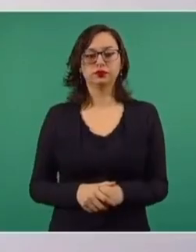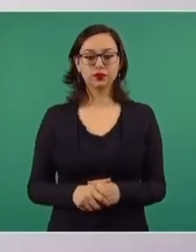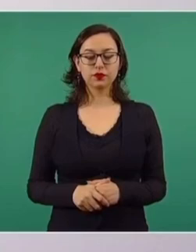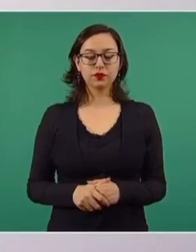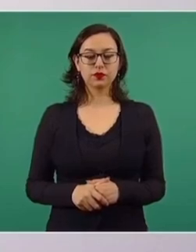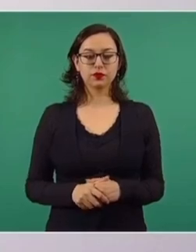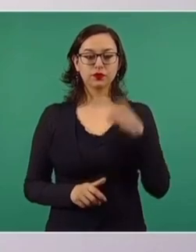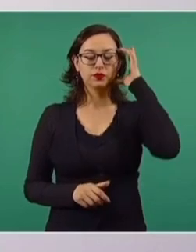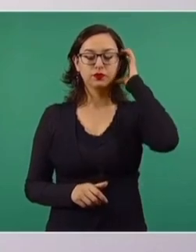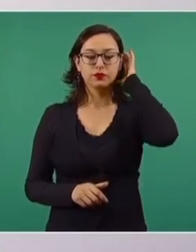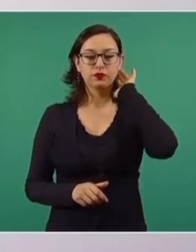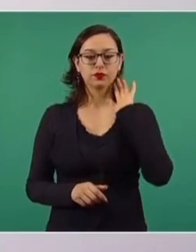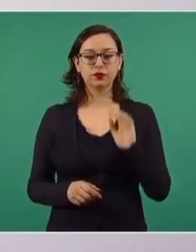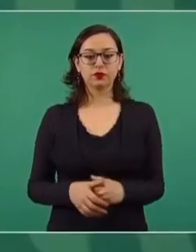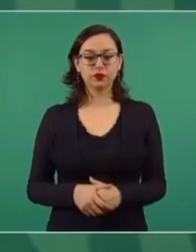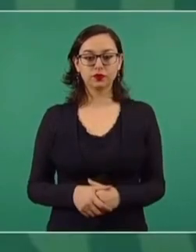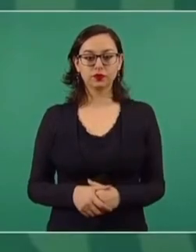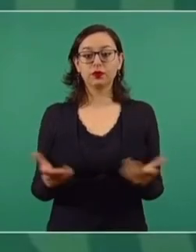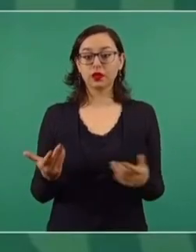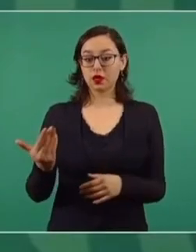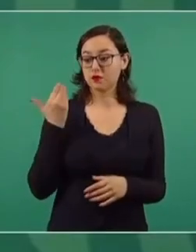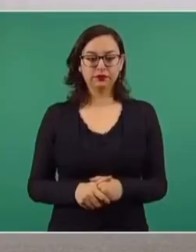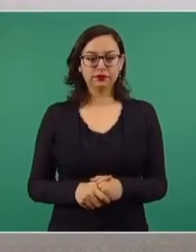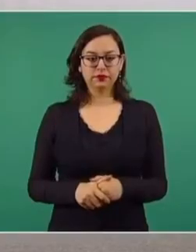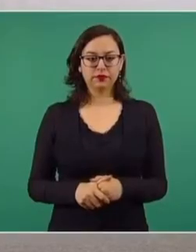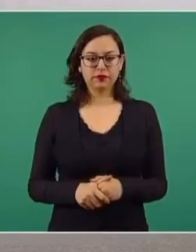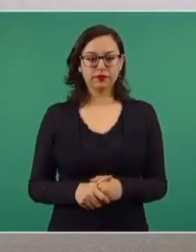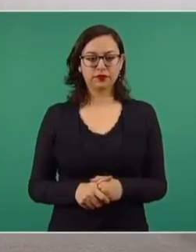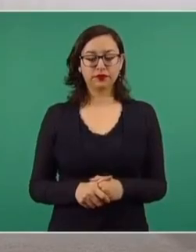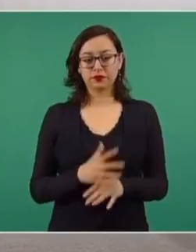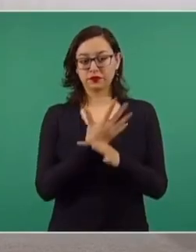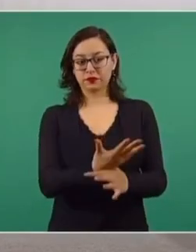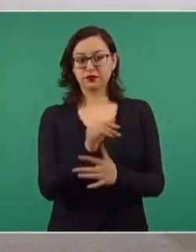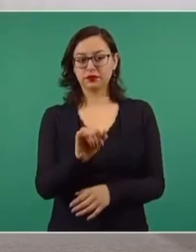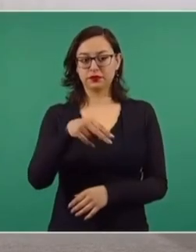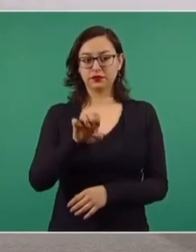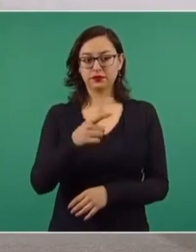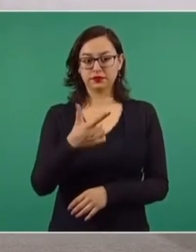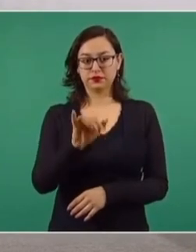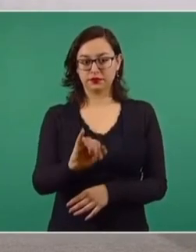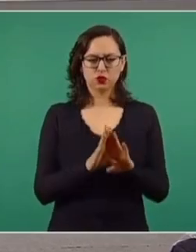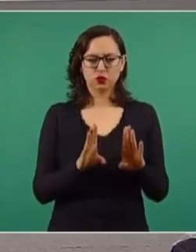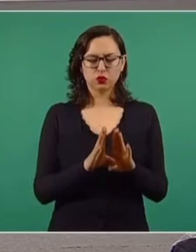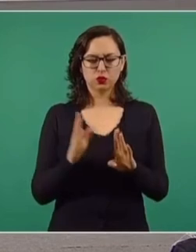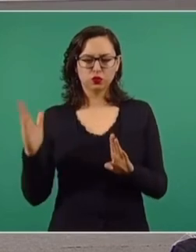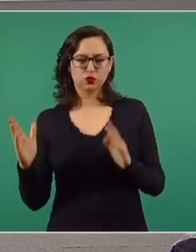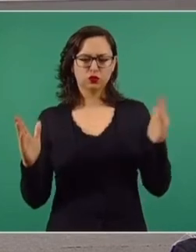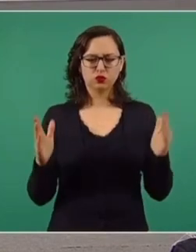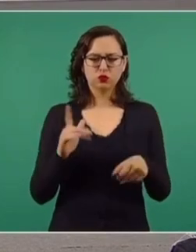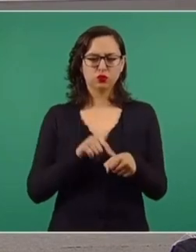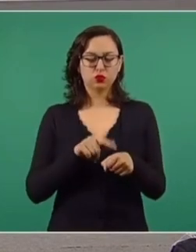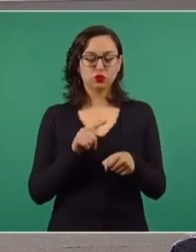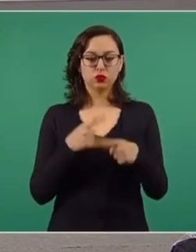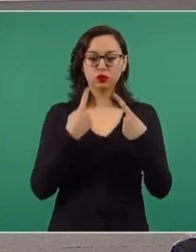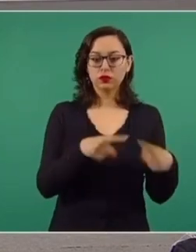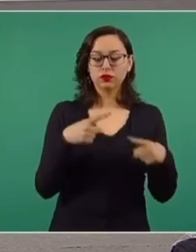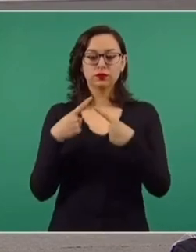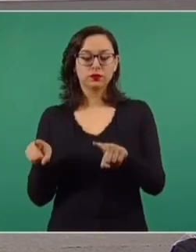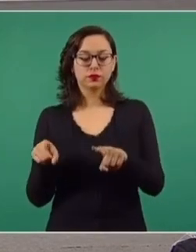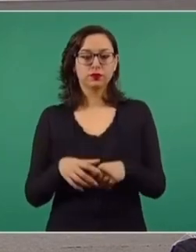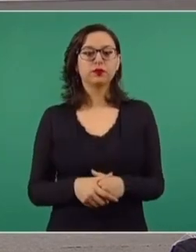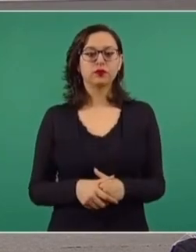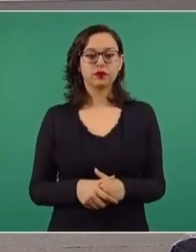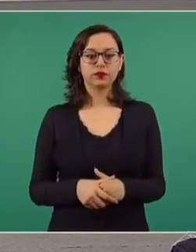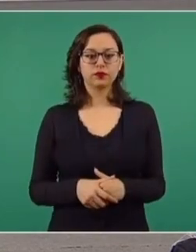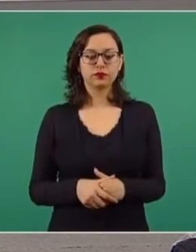Acabo de ver unas láminas sobre percepción de corrupción. Esto es del Inegi, es lo más reciente. Los colores, ese… Las personas